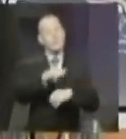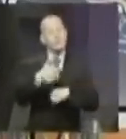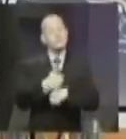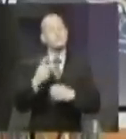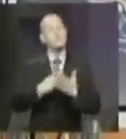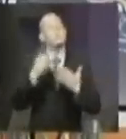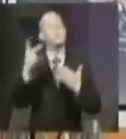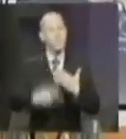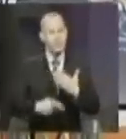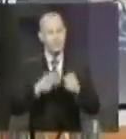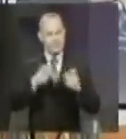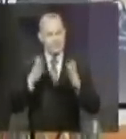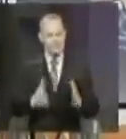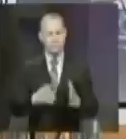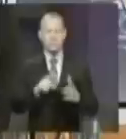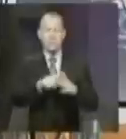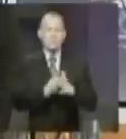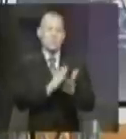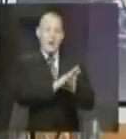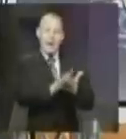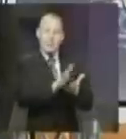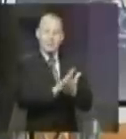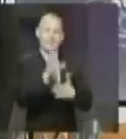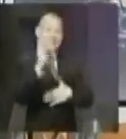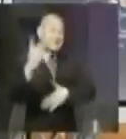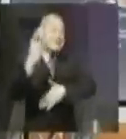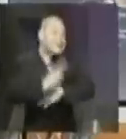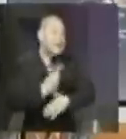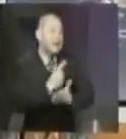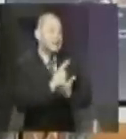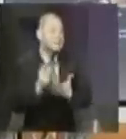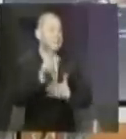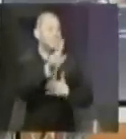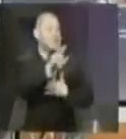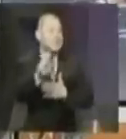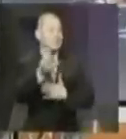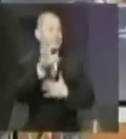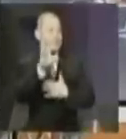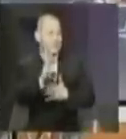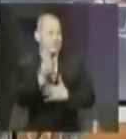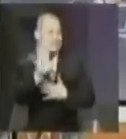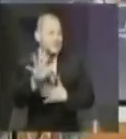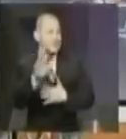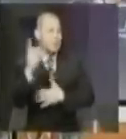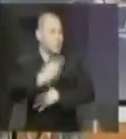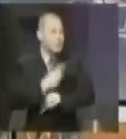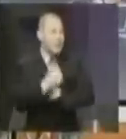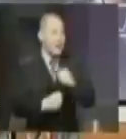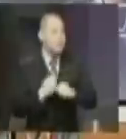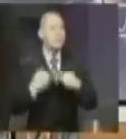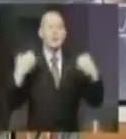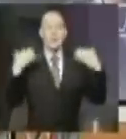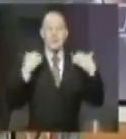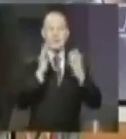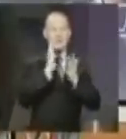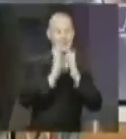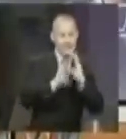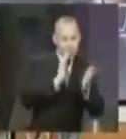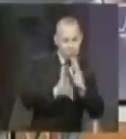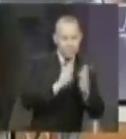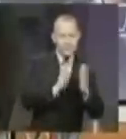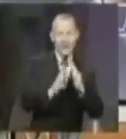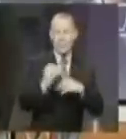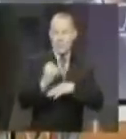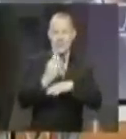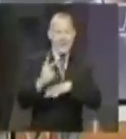donde se comenzó a limpiar siete días a la semana, 365 días al año, las playas de Condado Ocean Park e Isla